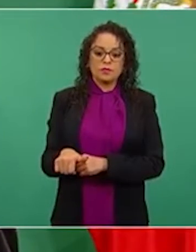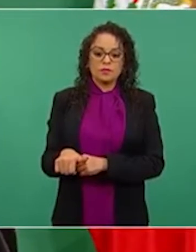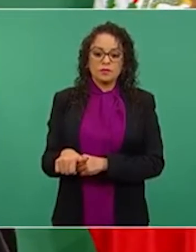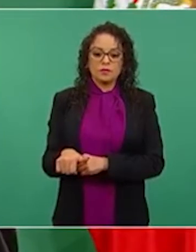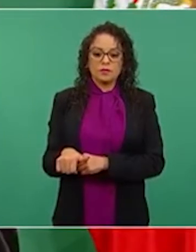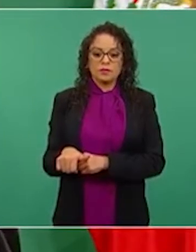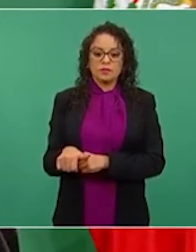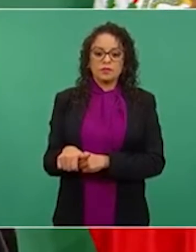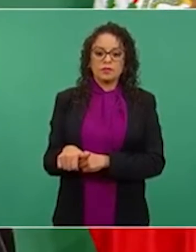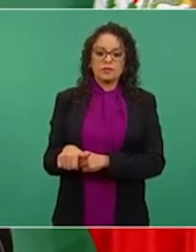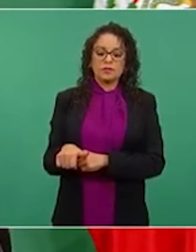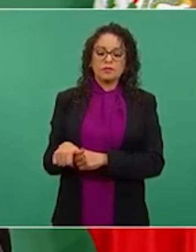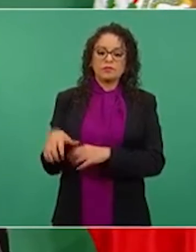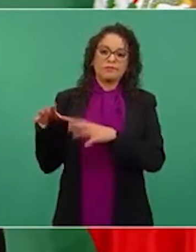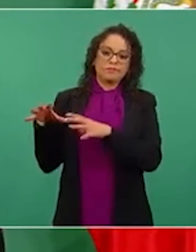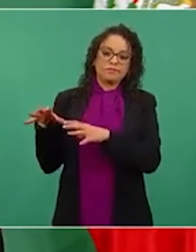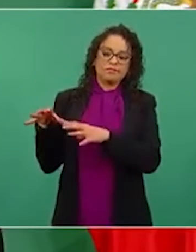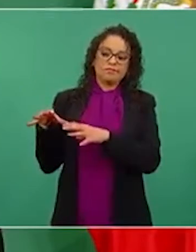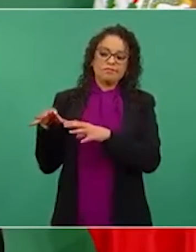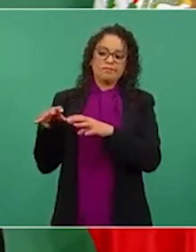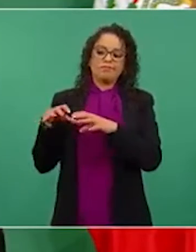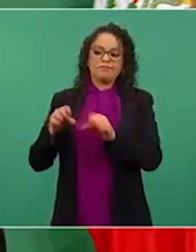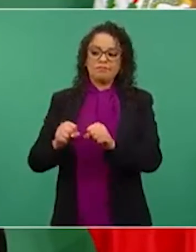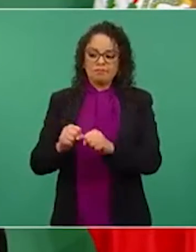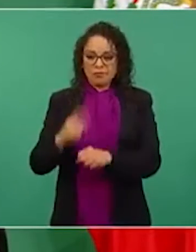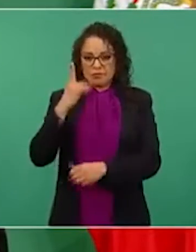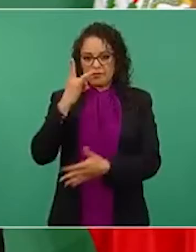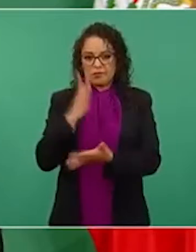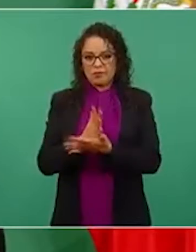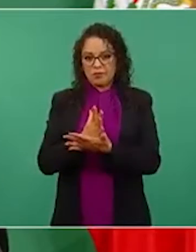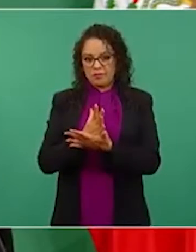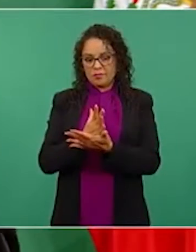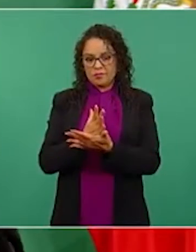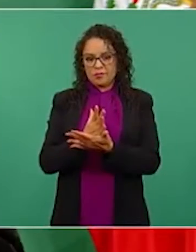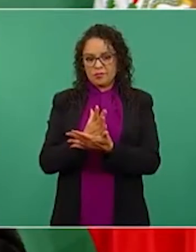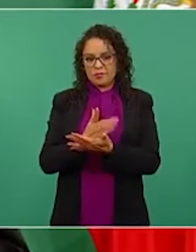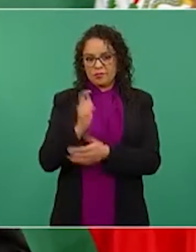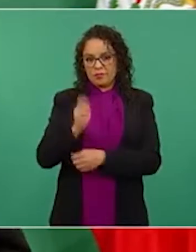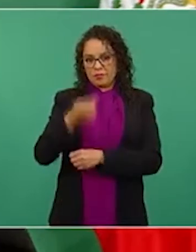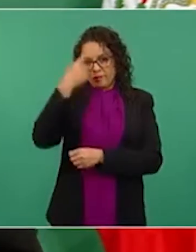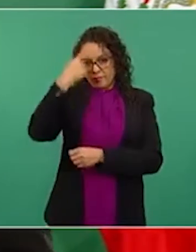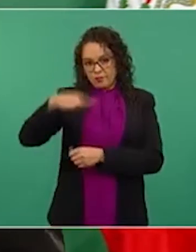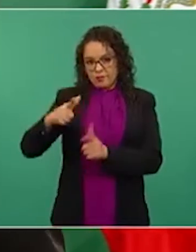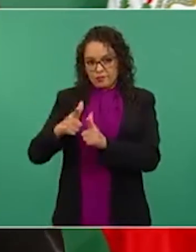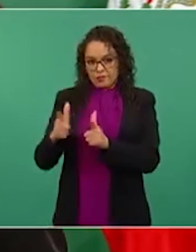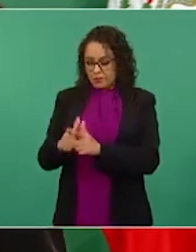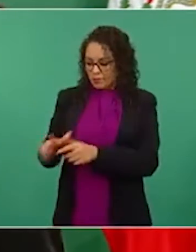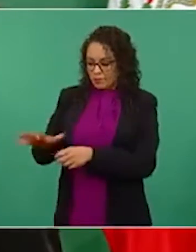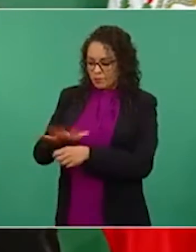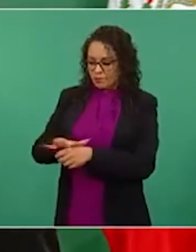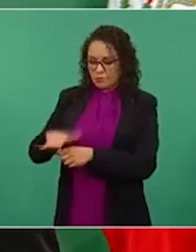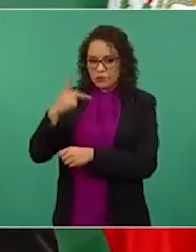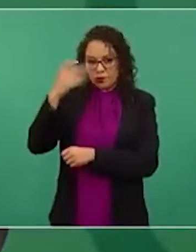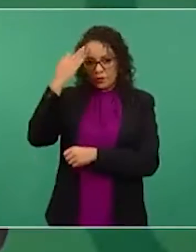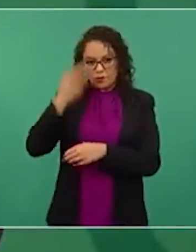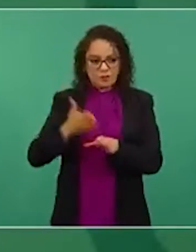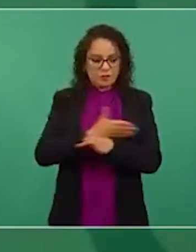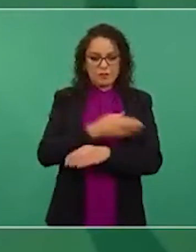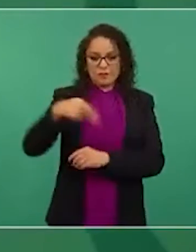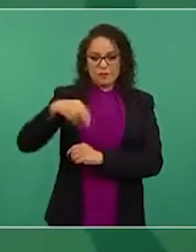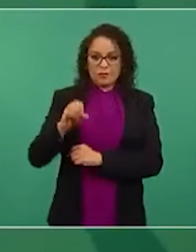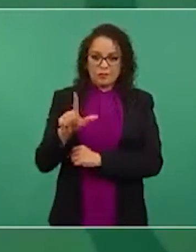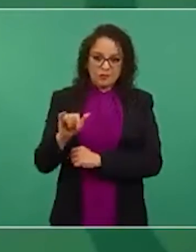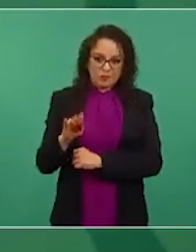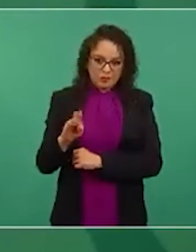del régimen y se cooptó